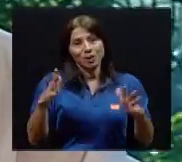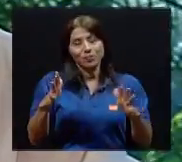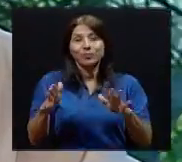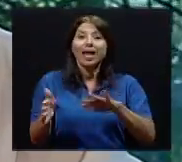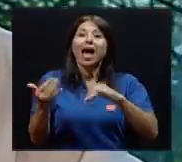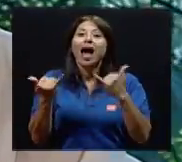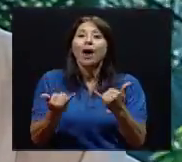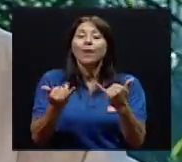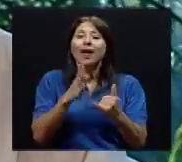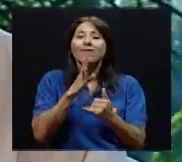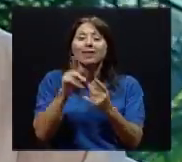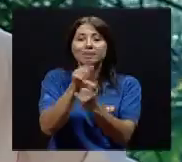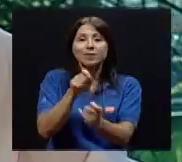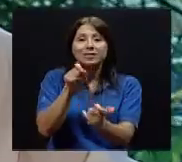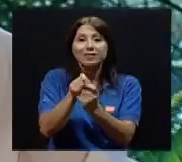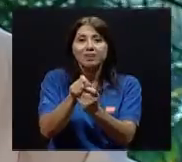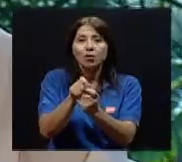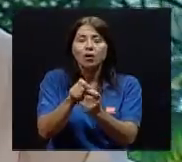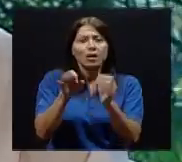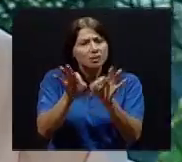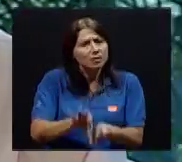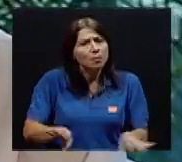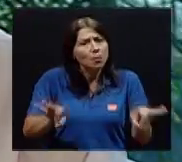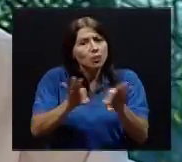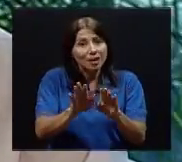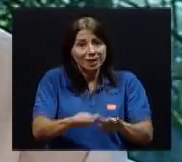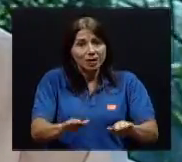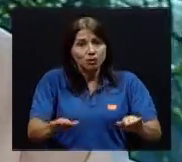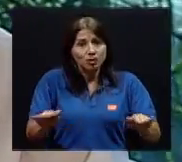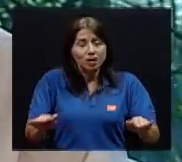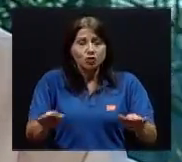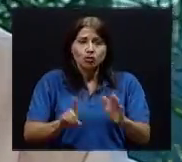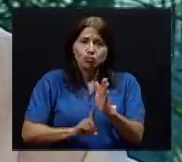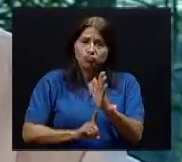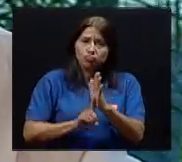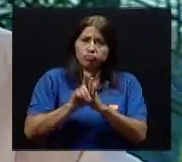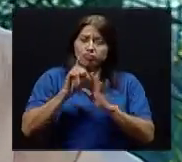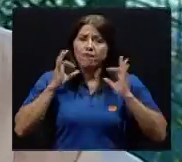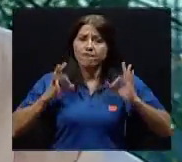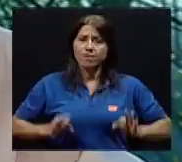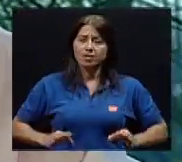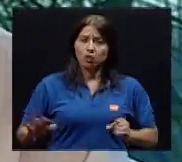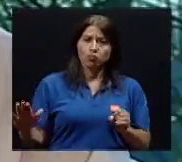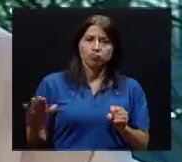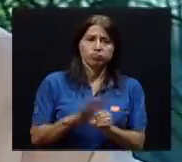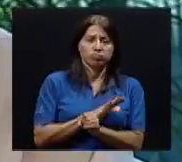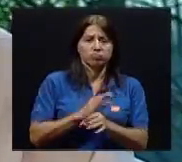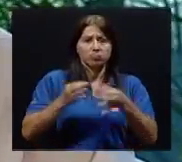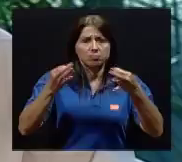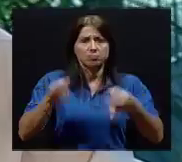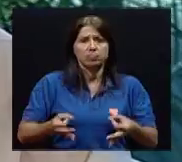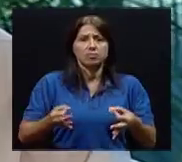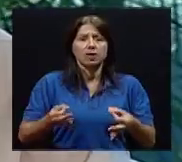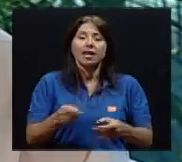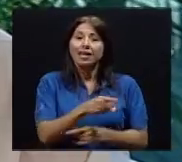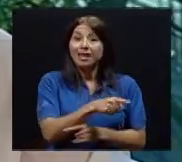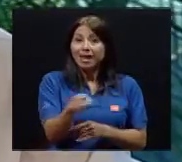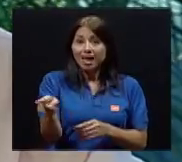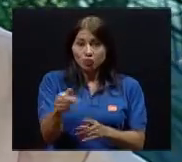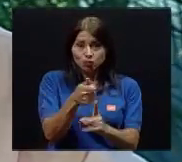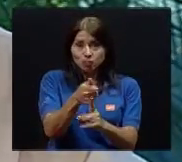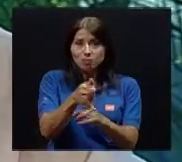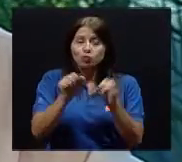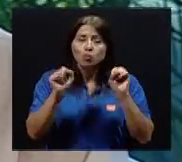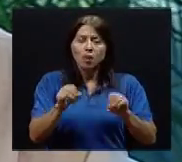A los niños es importante que tengan su desarrollo físico integral e íntegro. Que puedan descubrir su